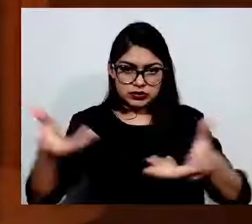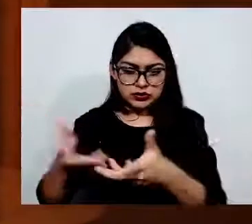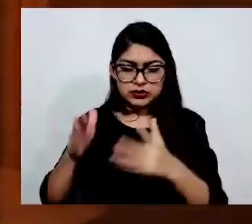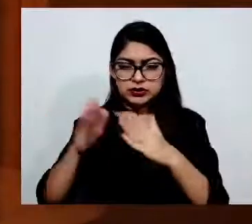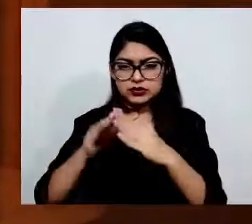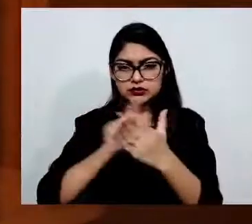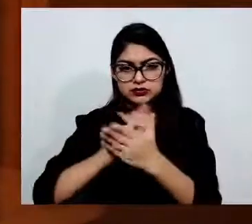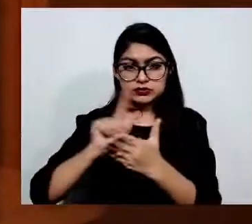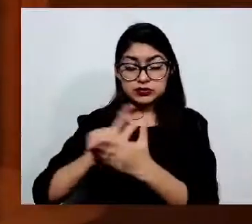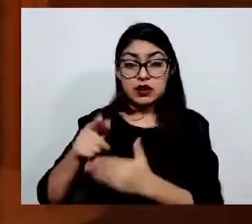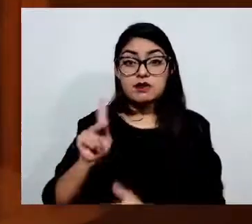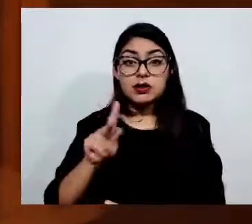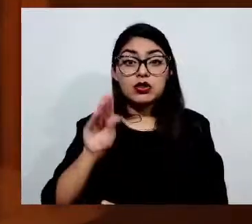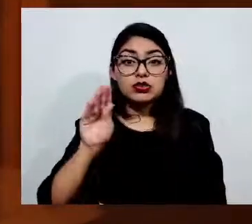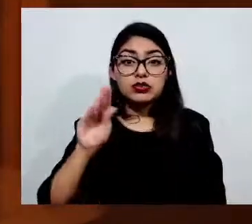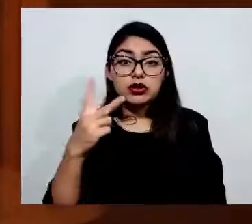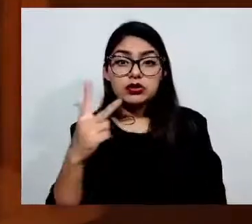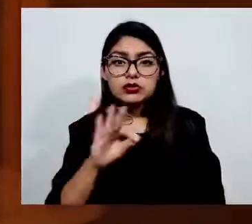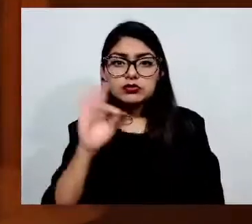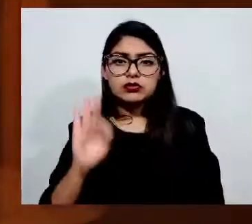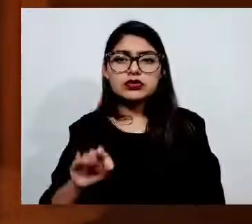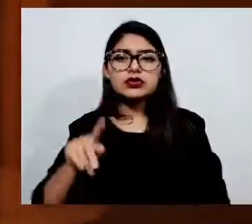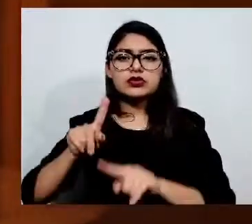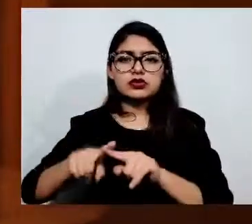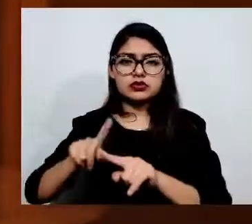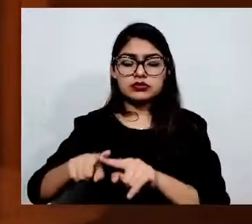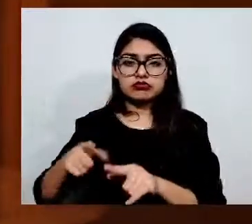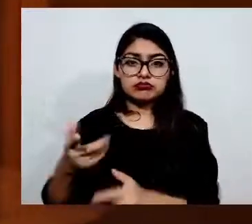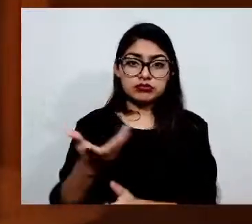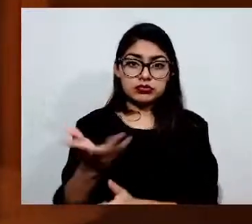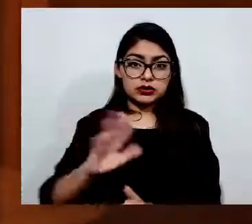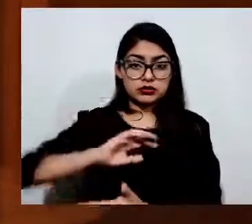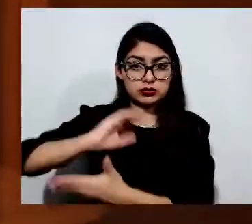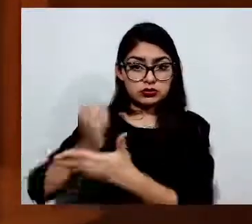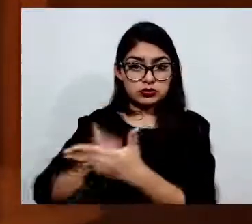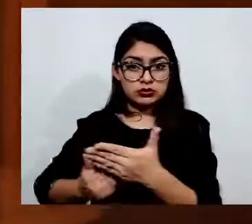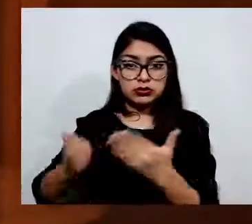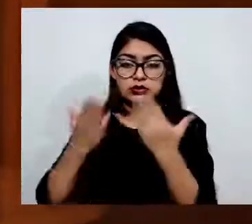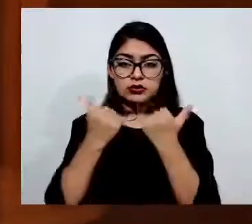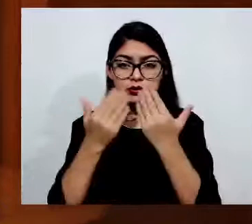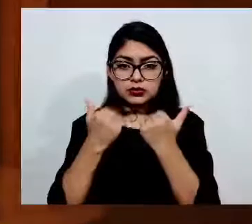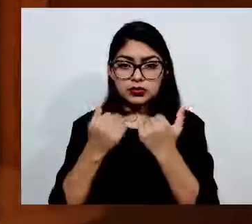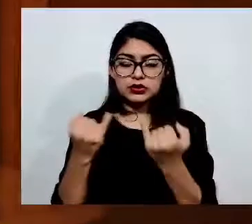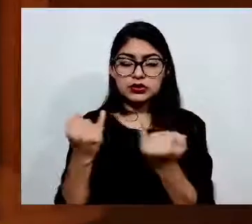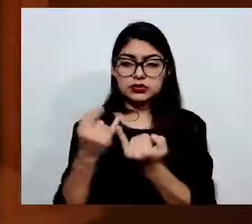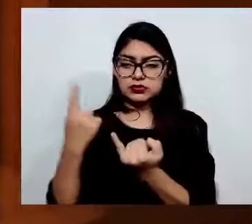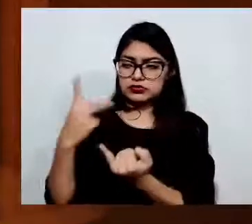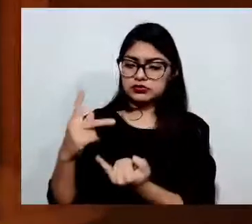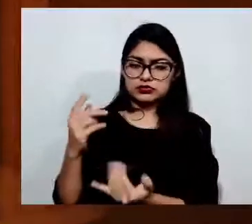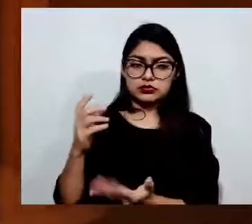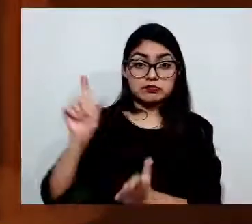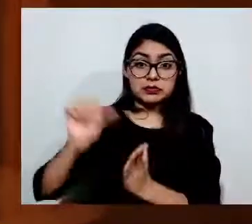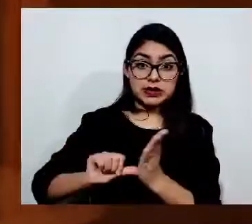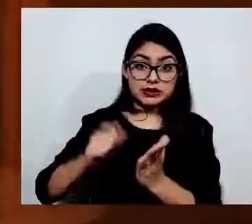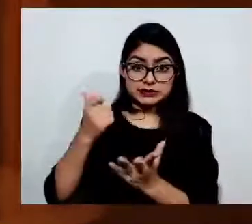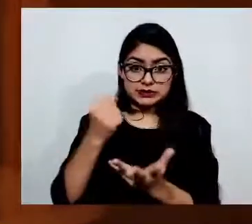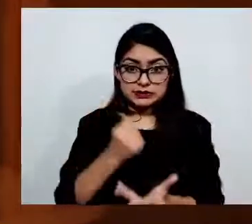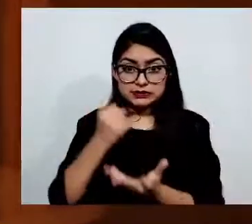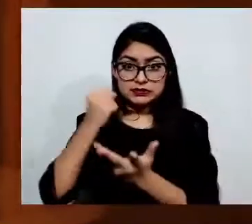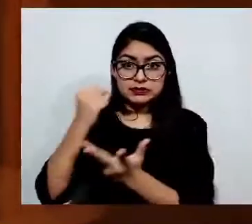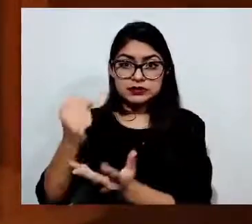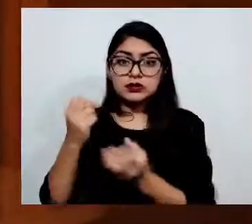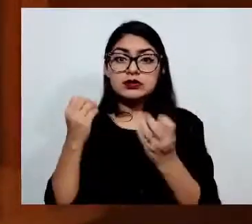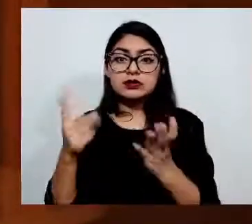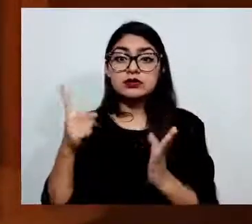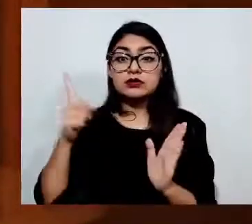tienen contrato y su ingreso promedio mensual es de apenas 1.550 pesos. El 91